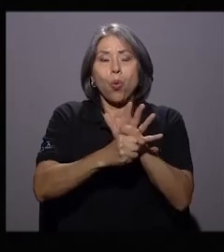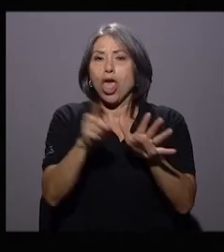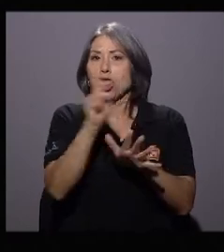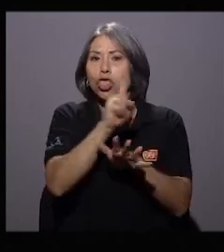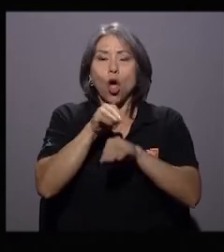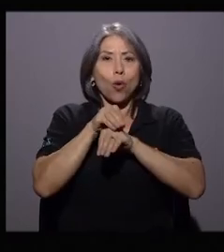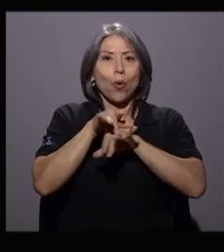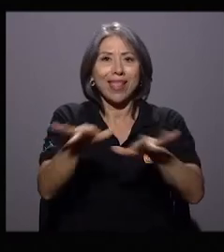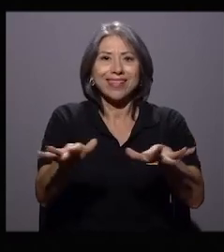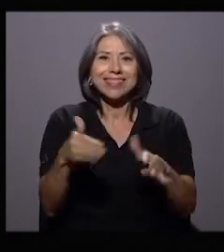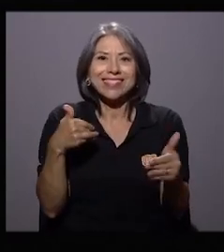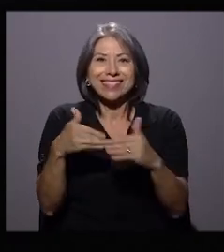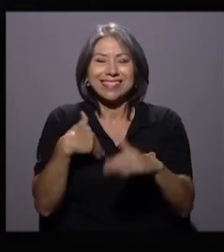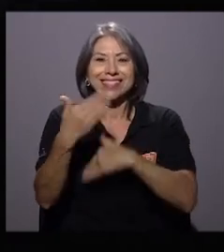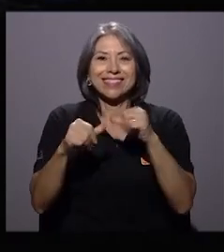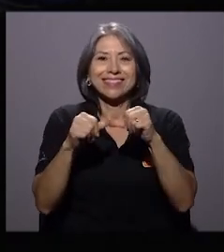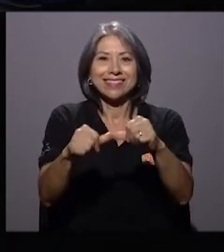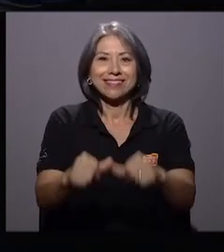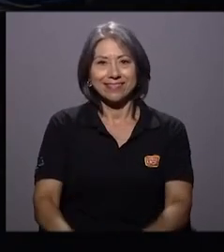Ya casi regresamos a 360.